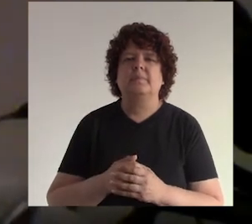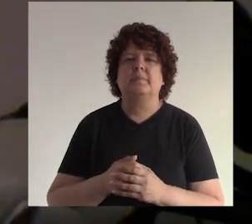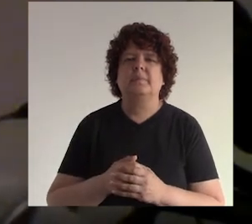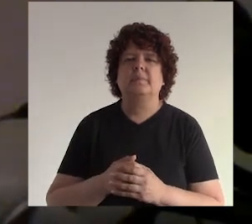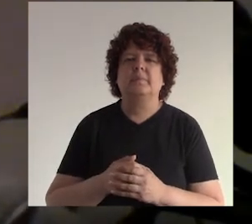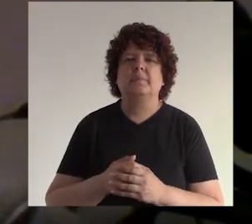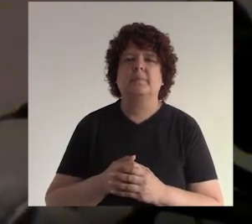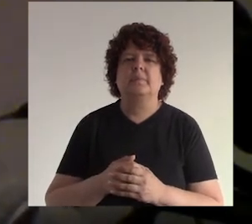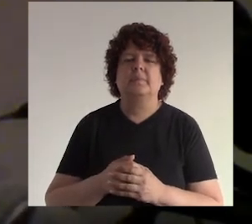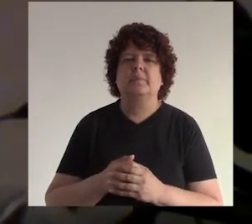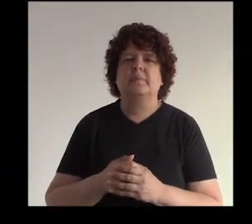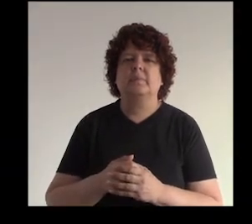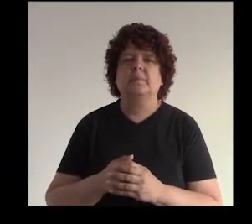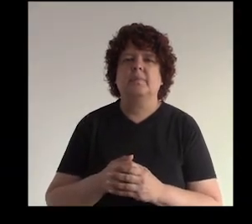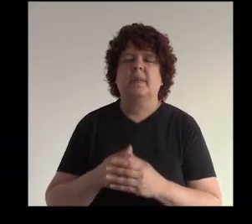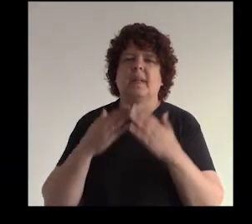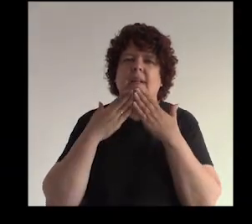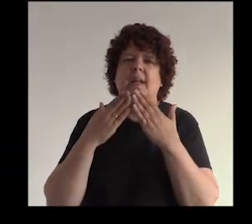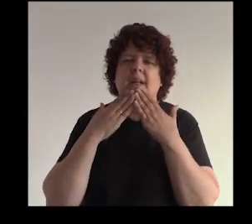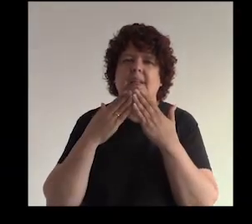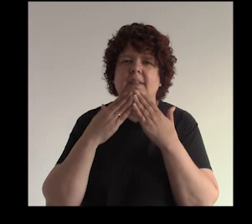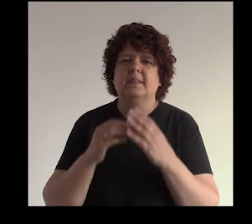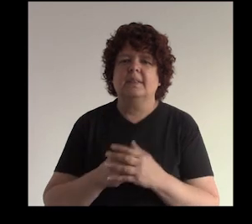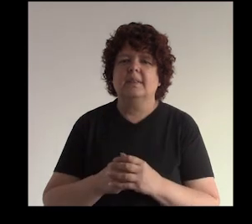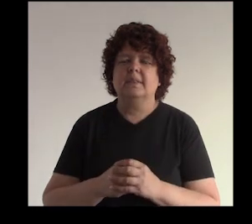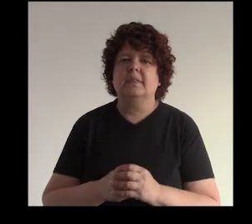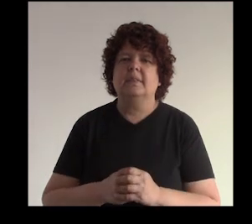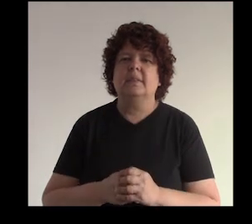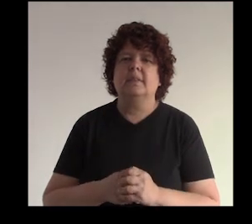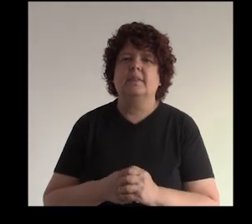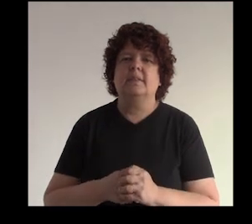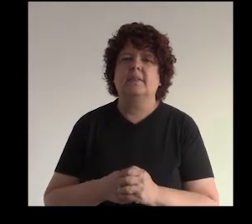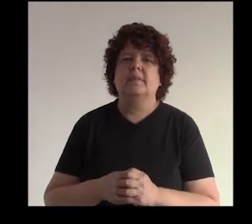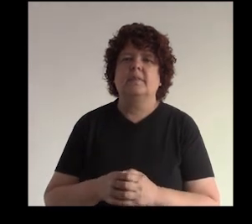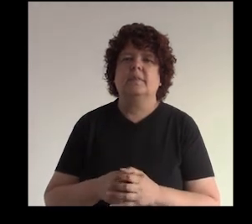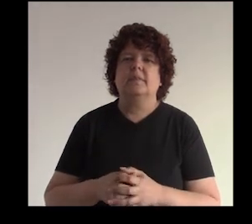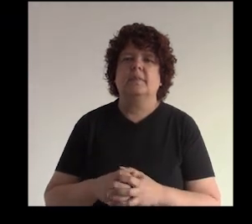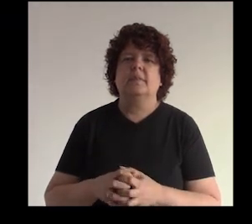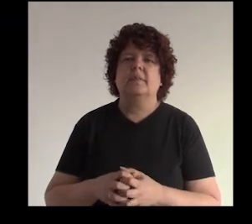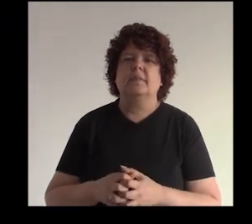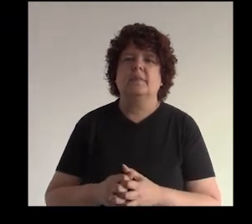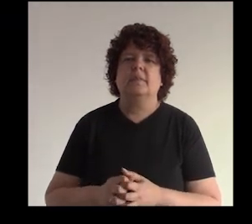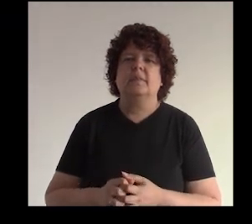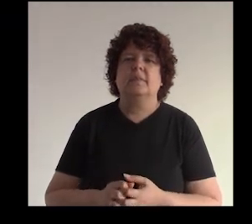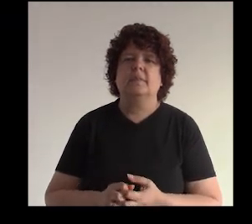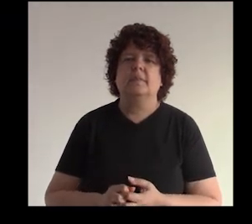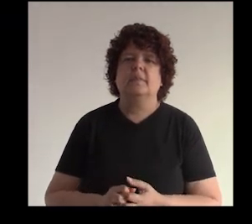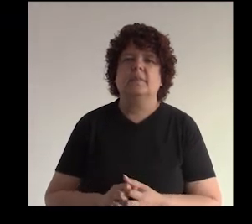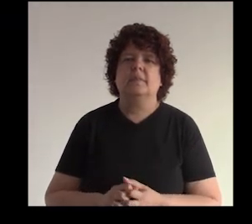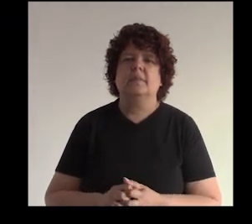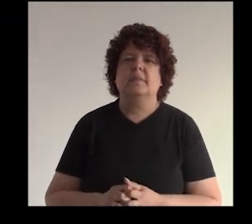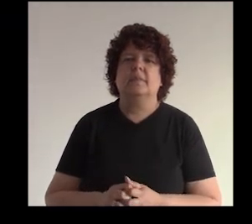¿sí? perfecto Antonio muchas gracias ¿puedo hacerme una pregunta? una manera súper especial sí es más yo ya